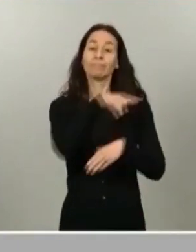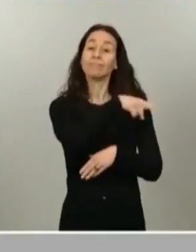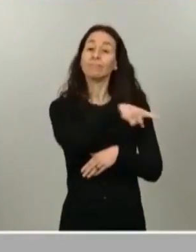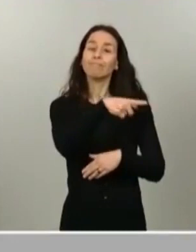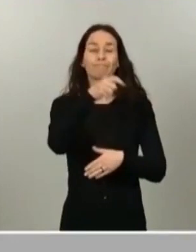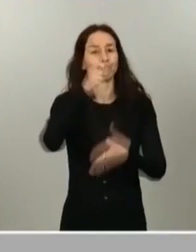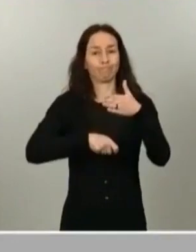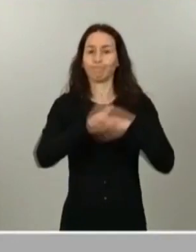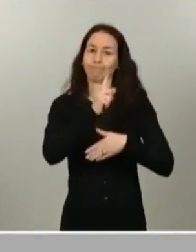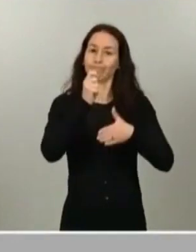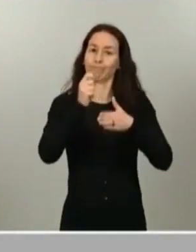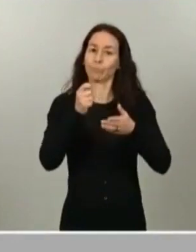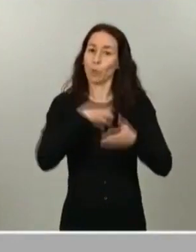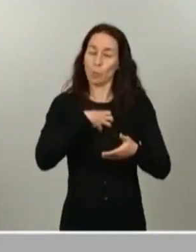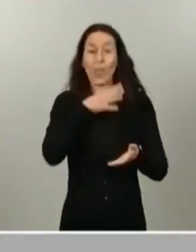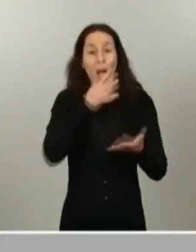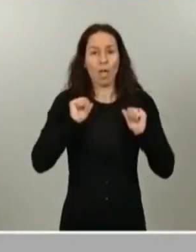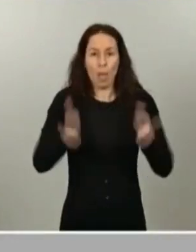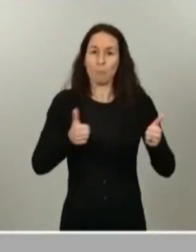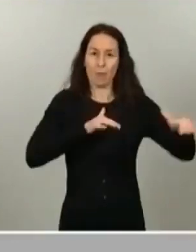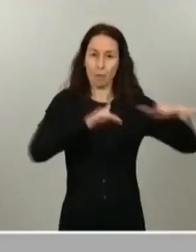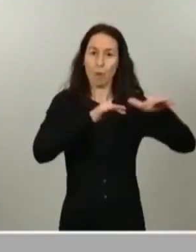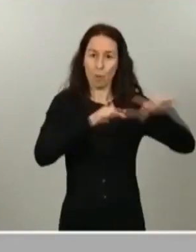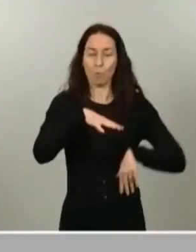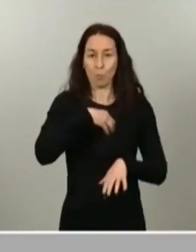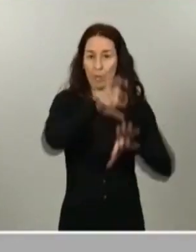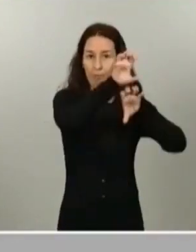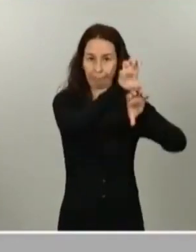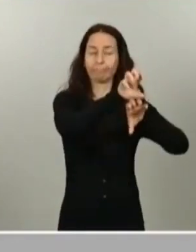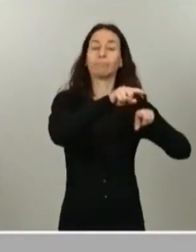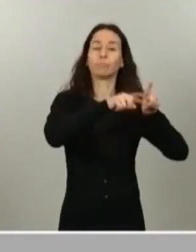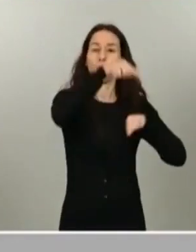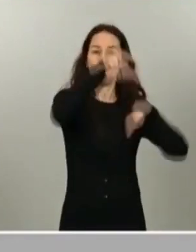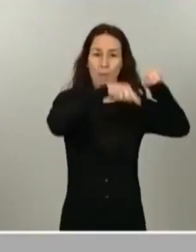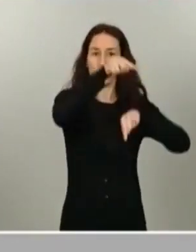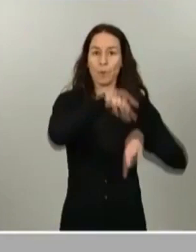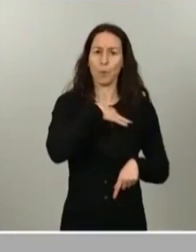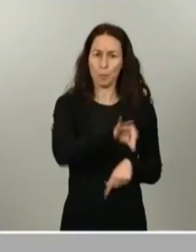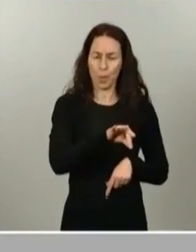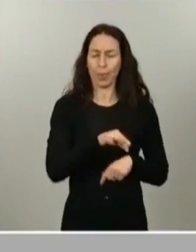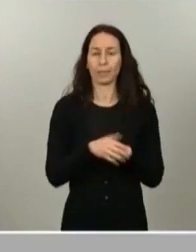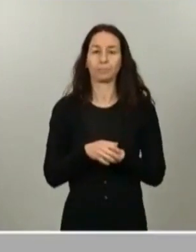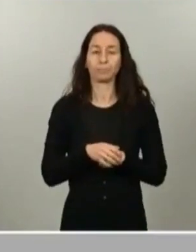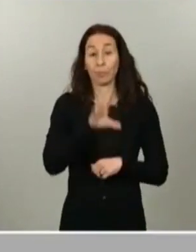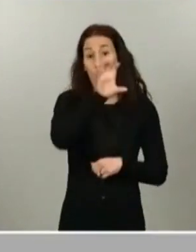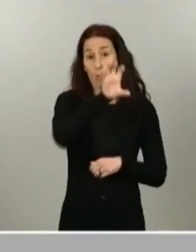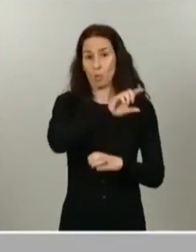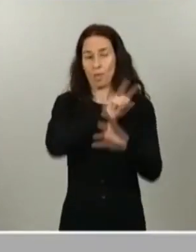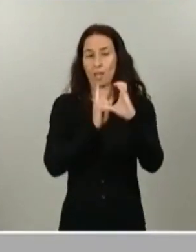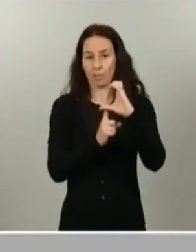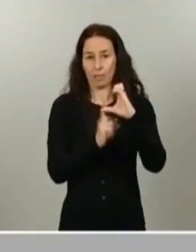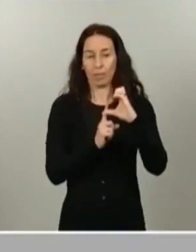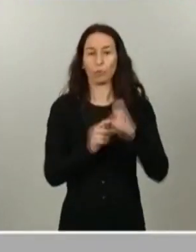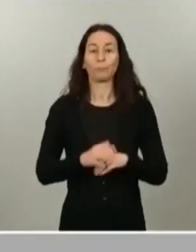y podrán moverse entre las dos provincias que conforman la comunidad autónoma de Extremadura. Y, por